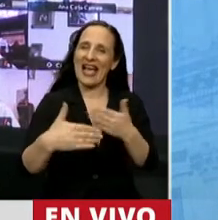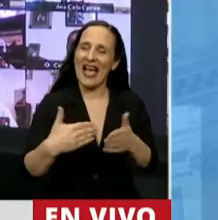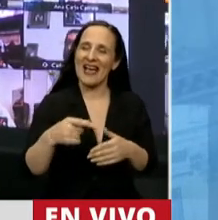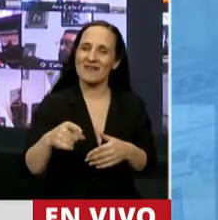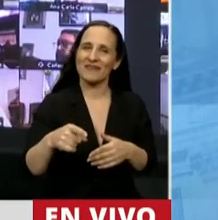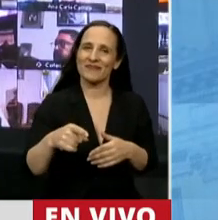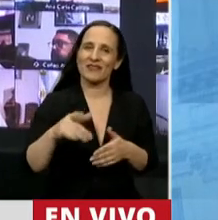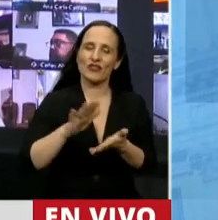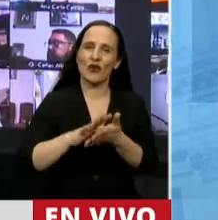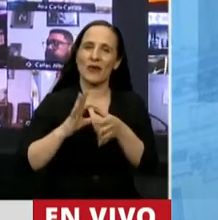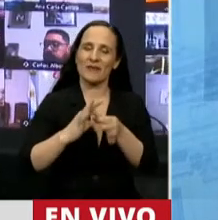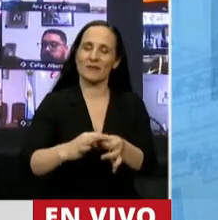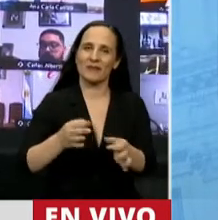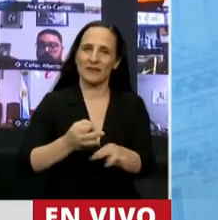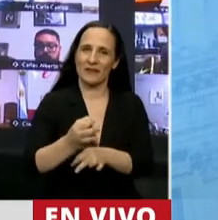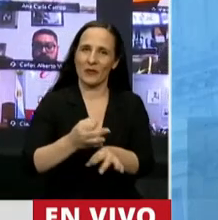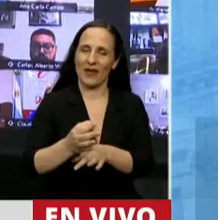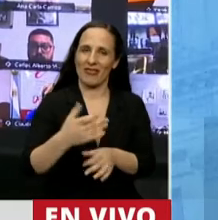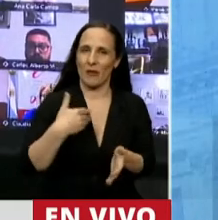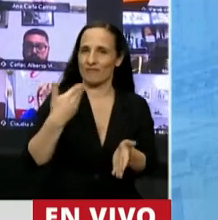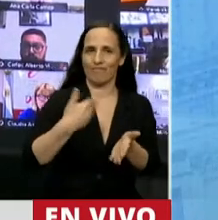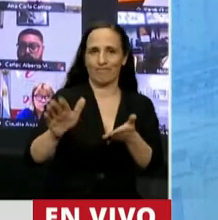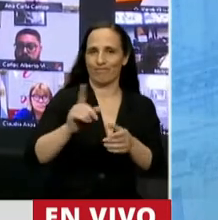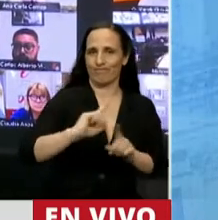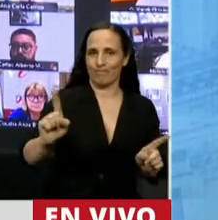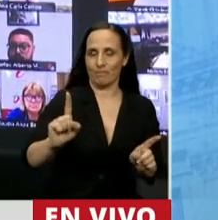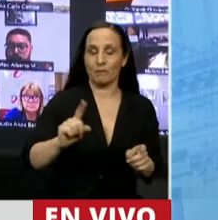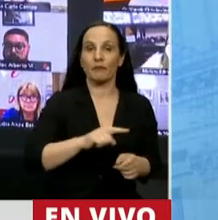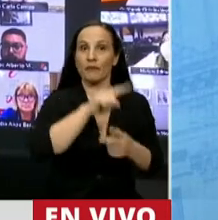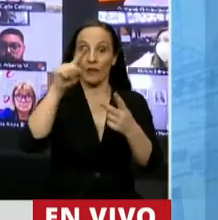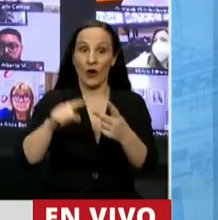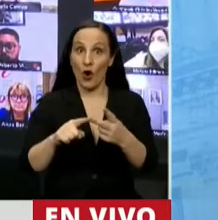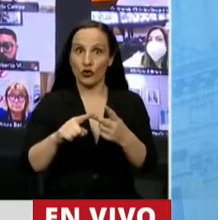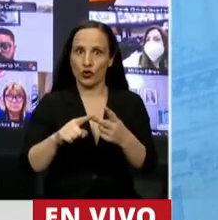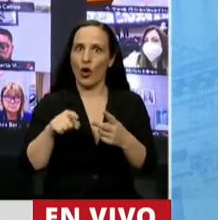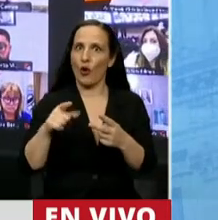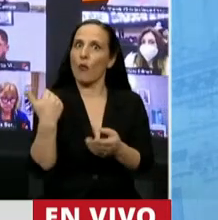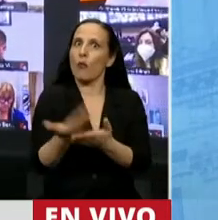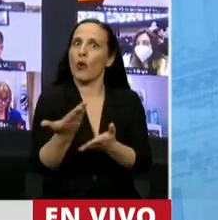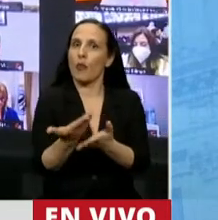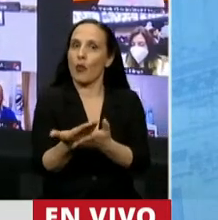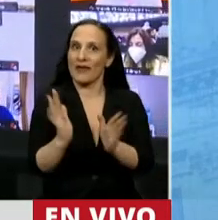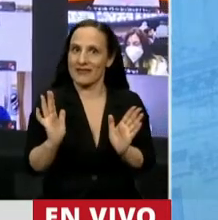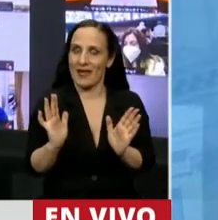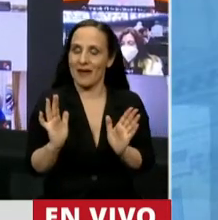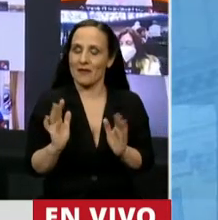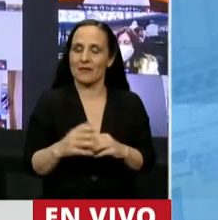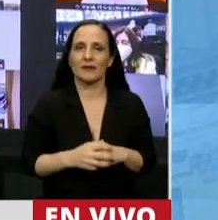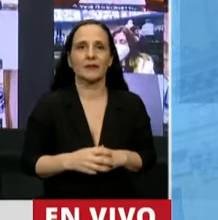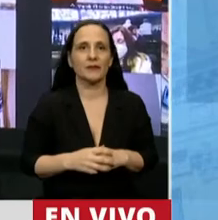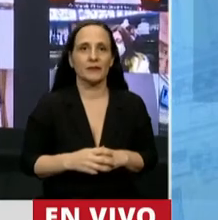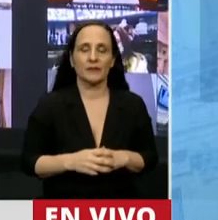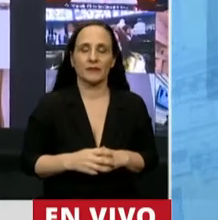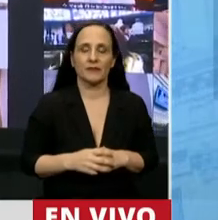materia educativa. Y otro es una propuesta, es propositivo, respecto de,